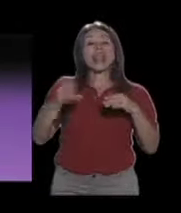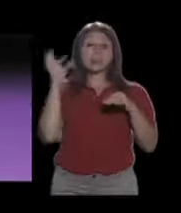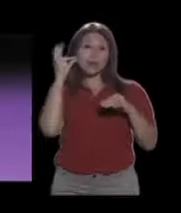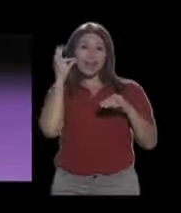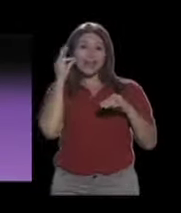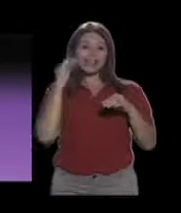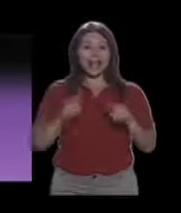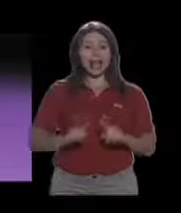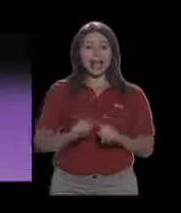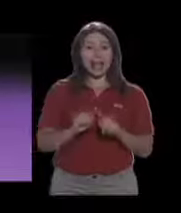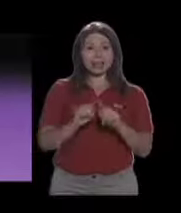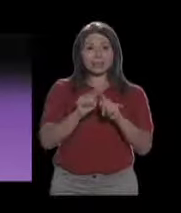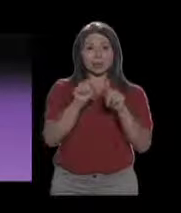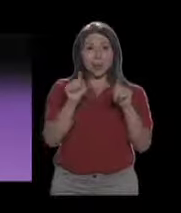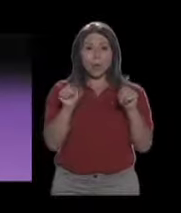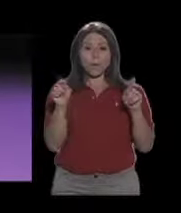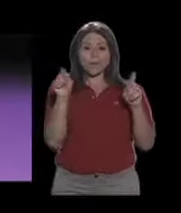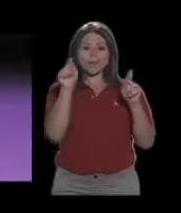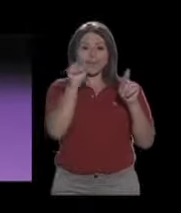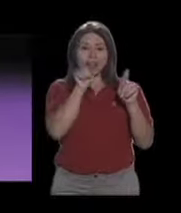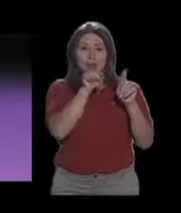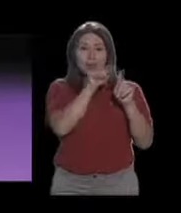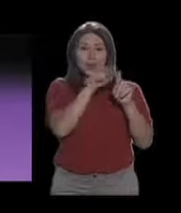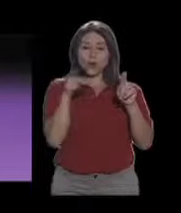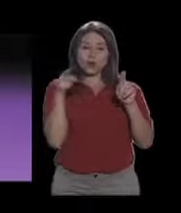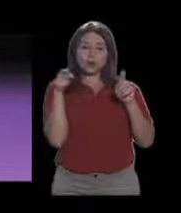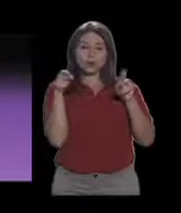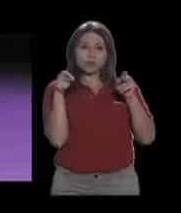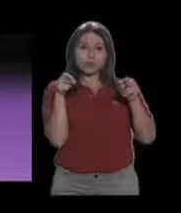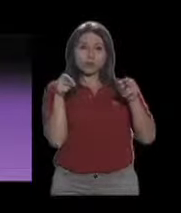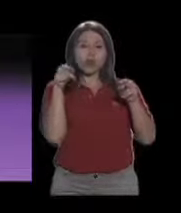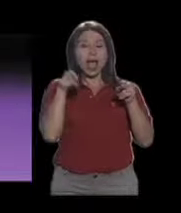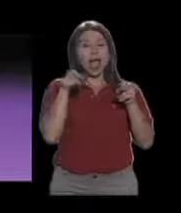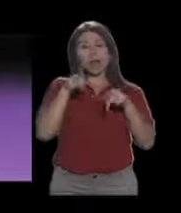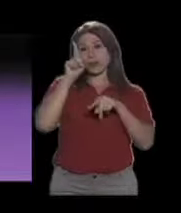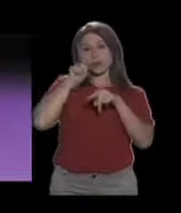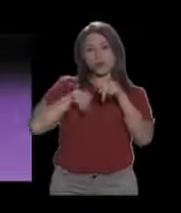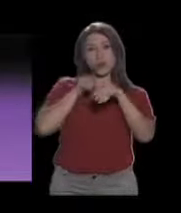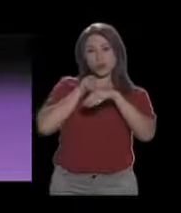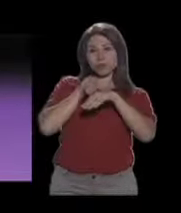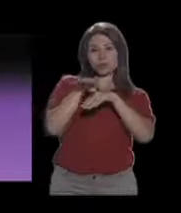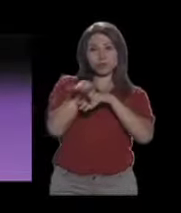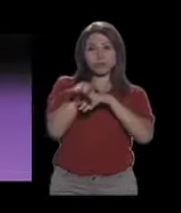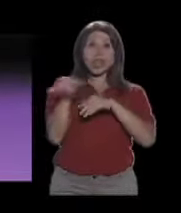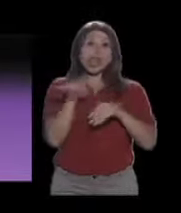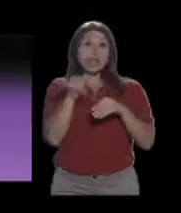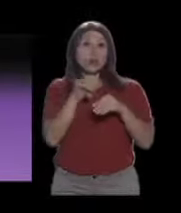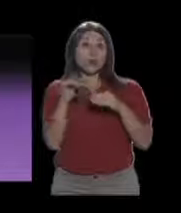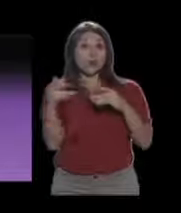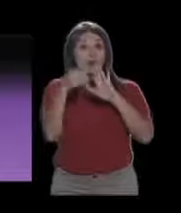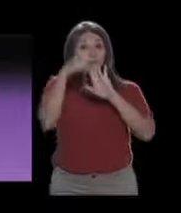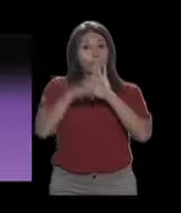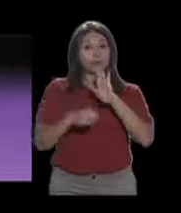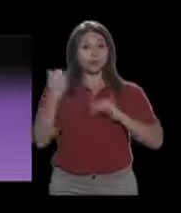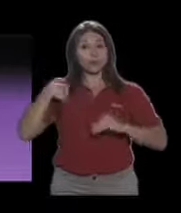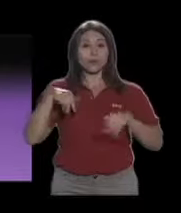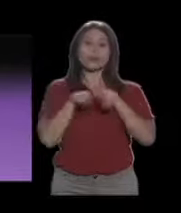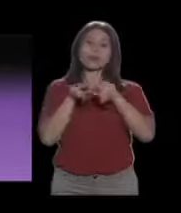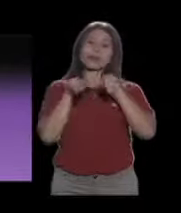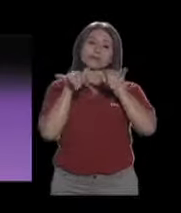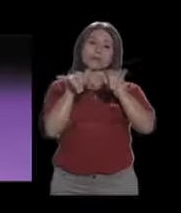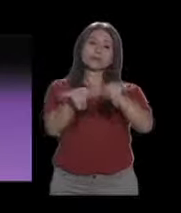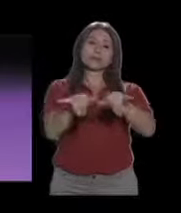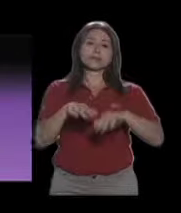en el que se ligan las trompas de falopio. De esta manera, se impide el paso del esperma al óvulo. Al igual que la vasectomía, es